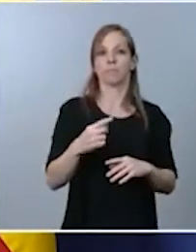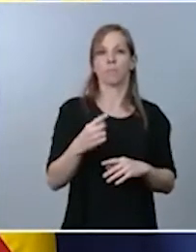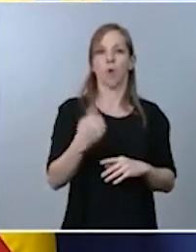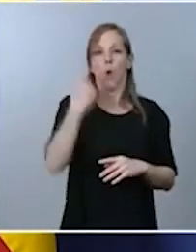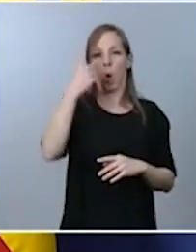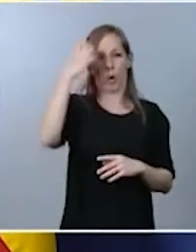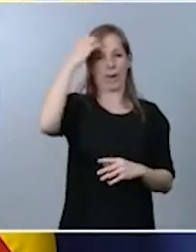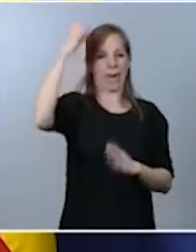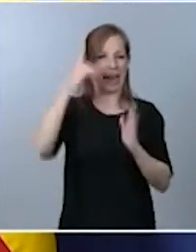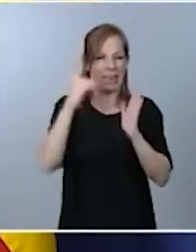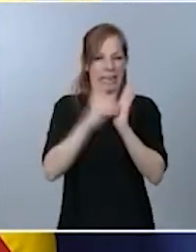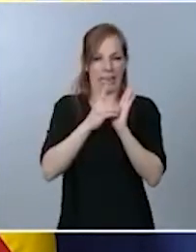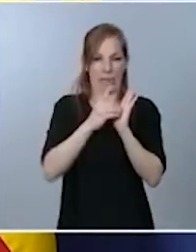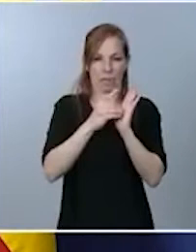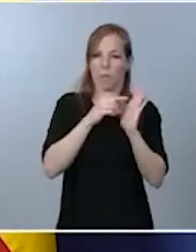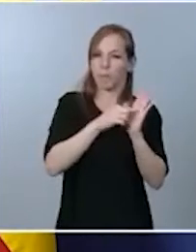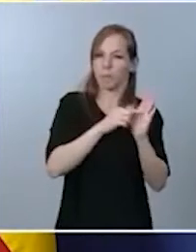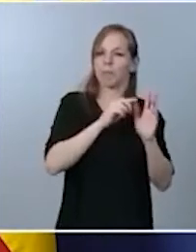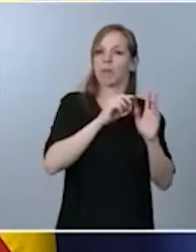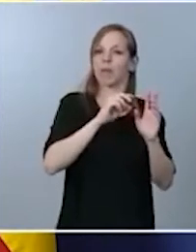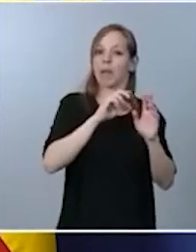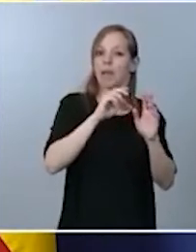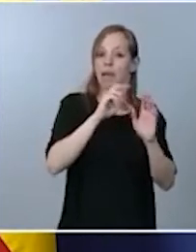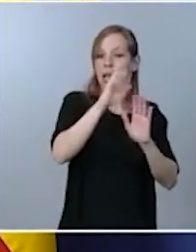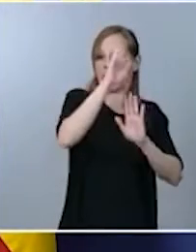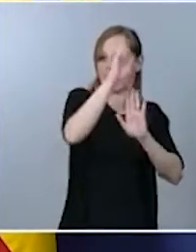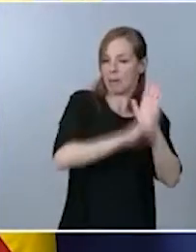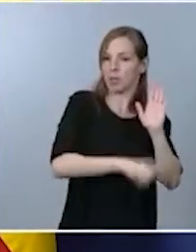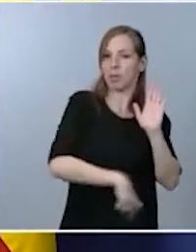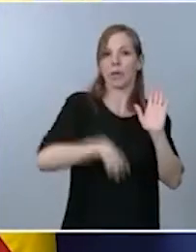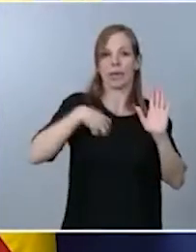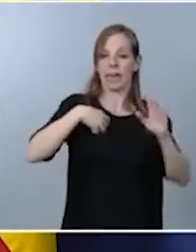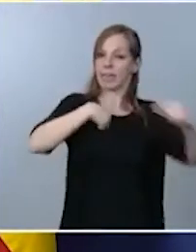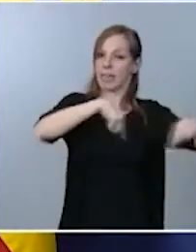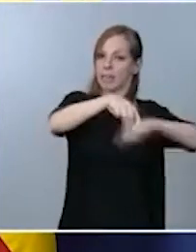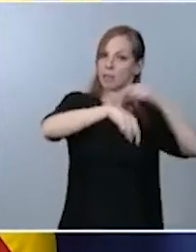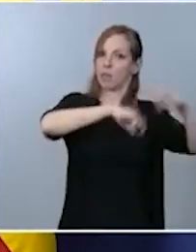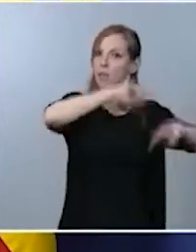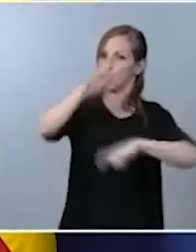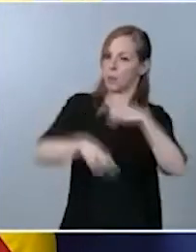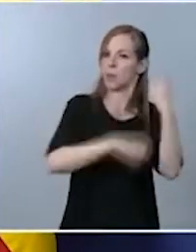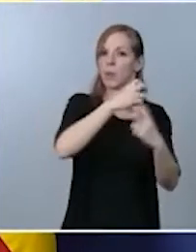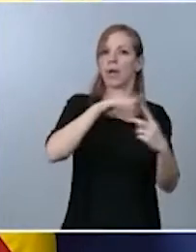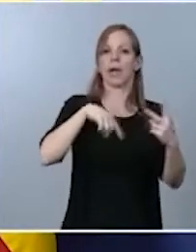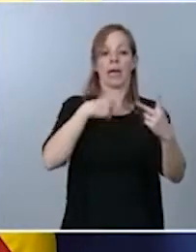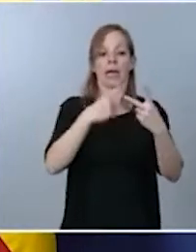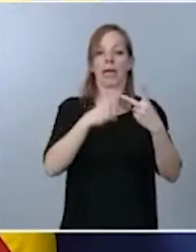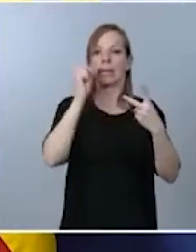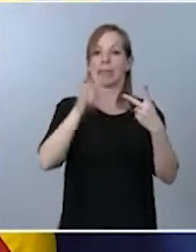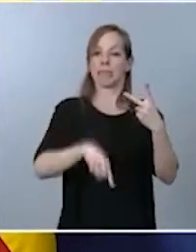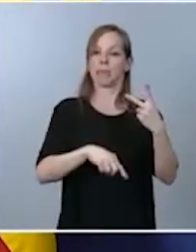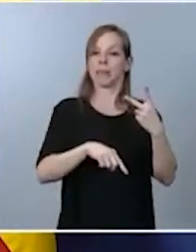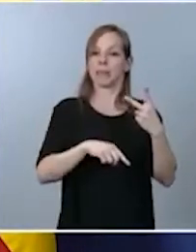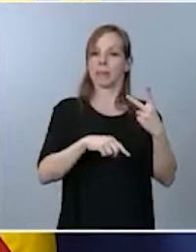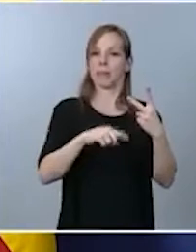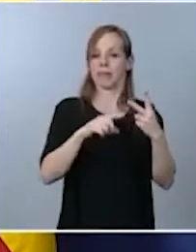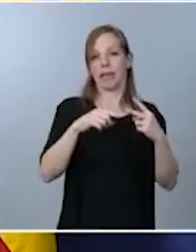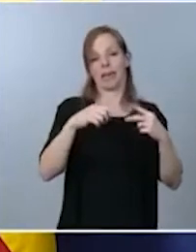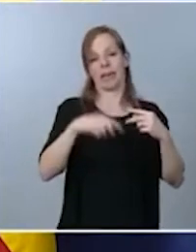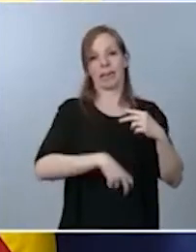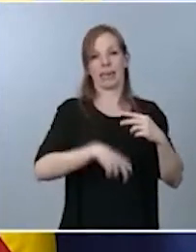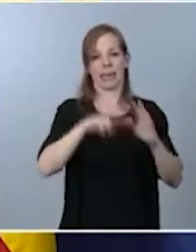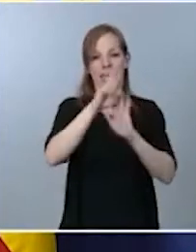reforma tanto el Reglamento General de Circulación como el Reglamento General de Vehículos, con un doble